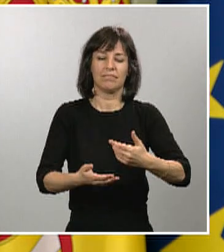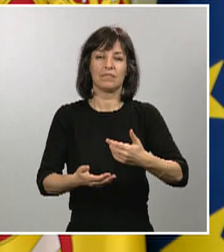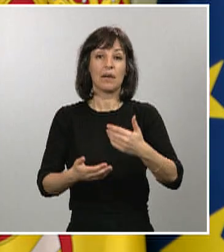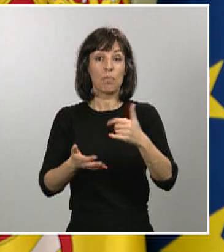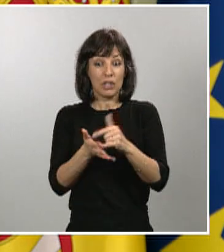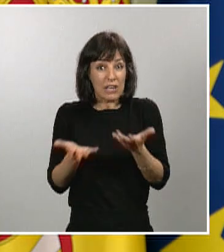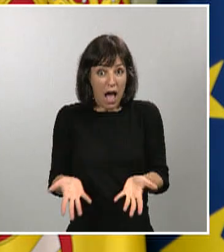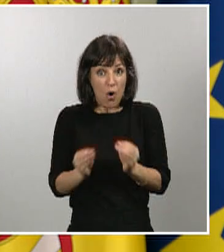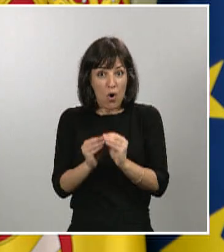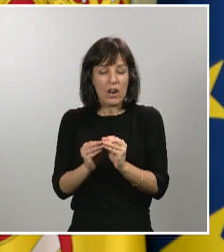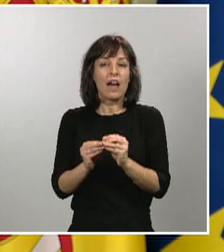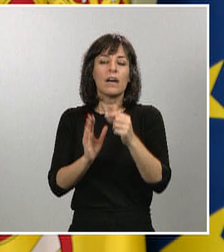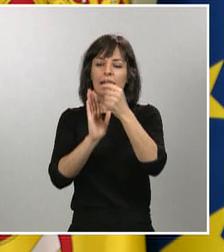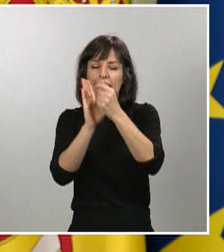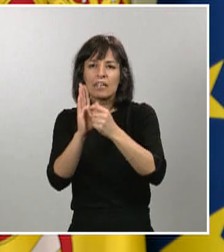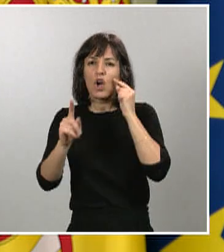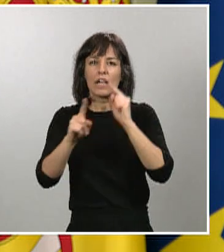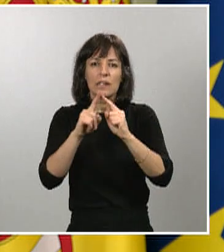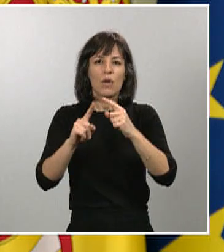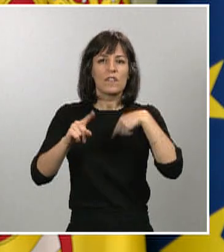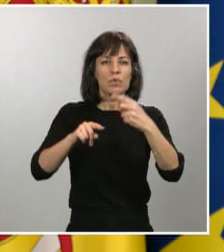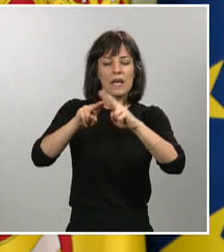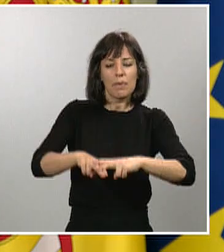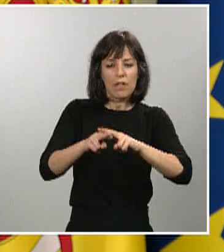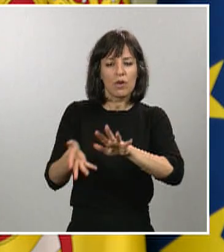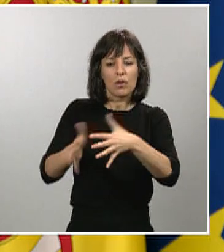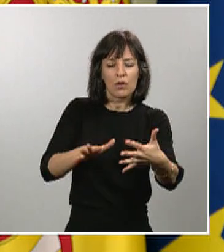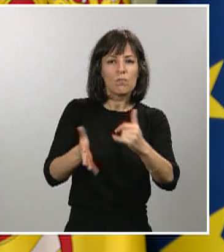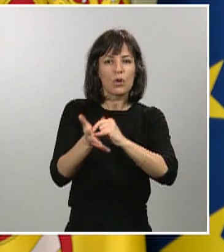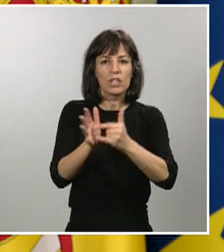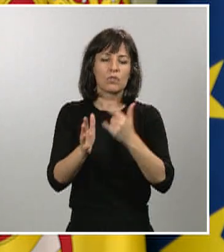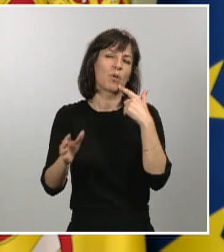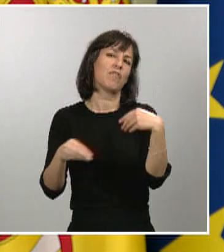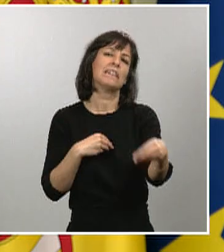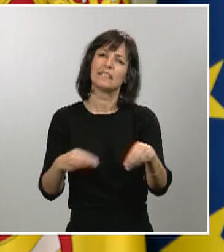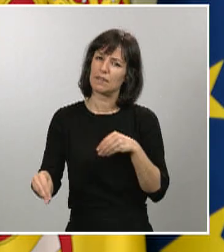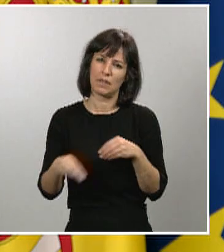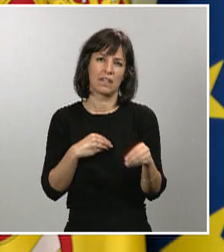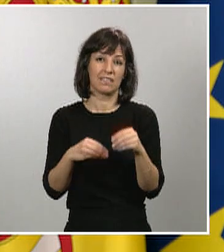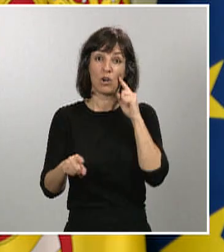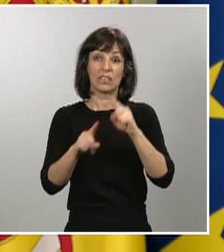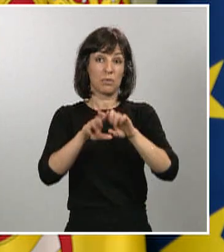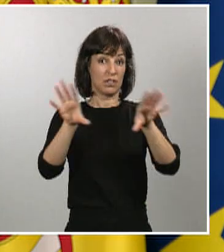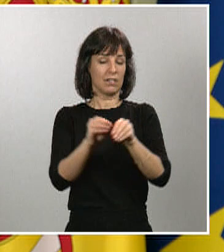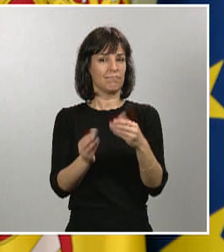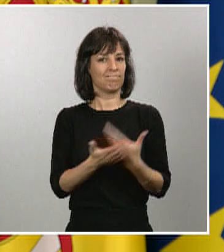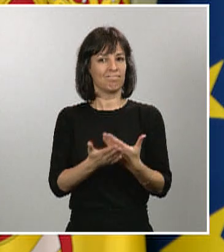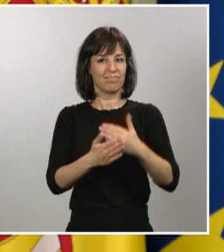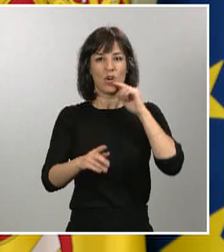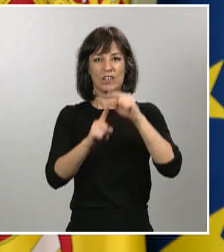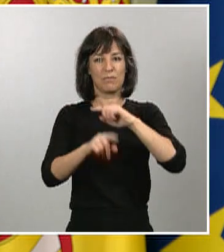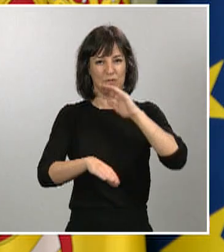los criterios para la evaluación de la ejecución de estos proyectos y, con ello, garantizaremos el cumplimiento de los objetivos del proyecto.